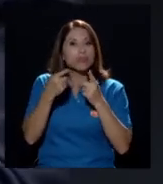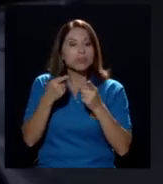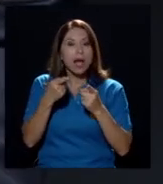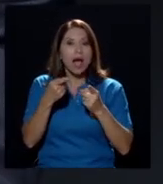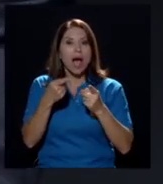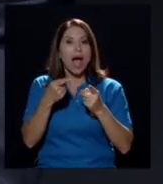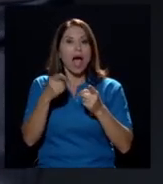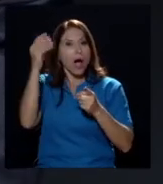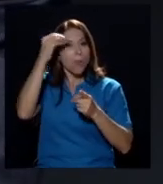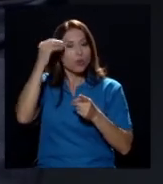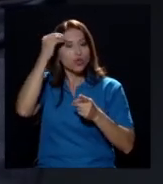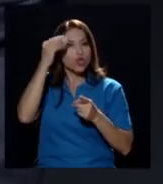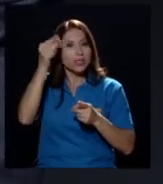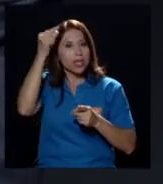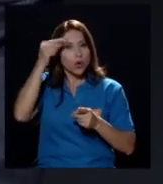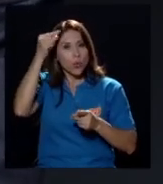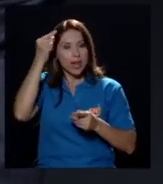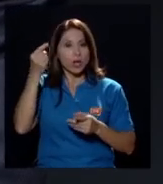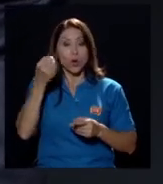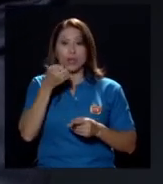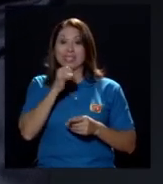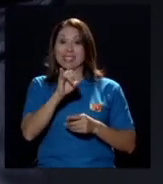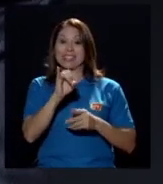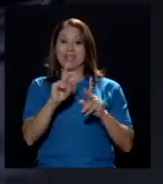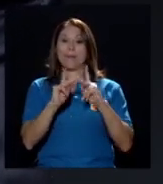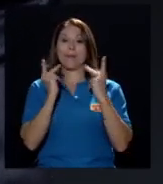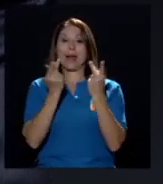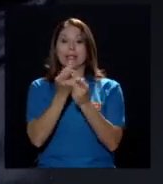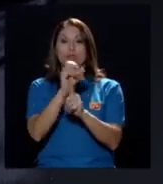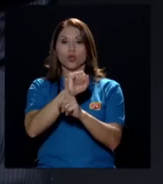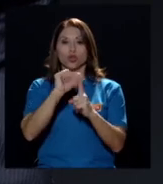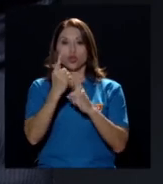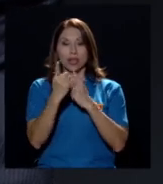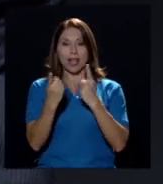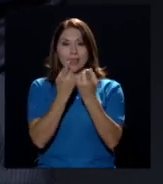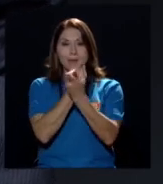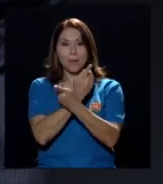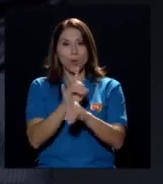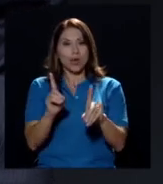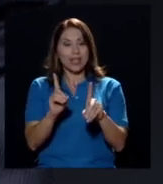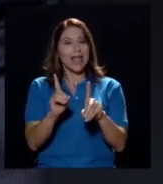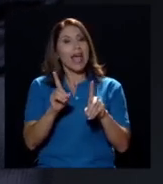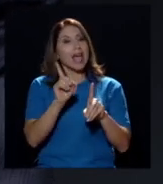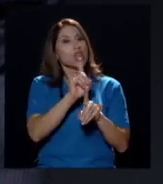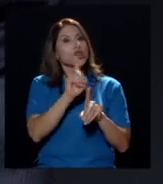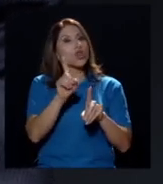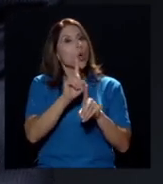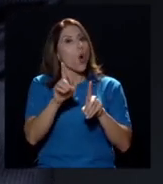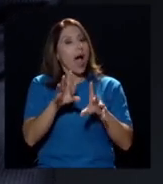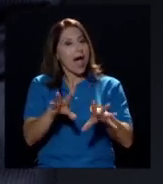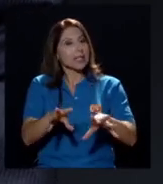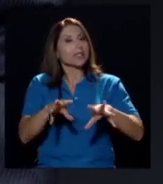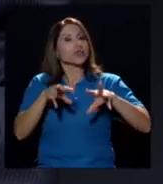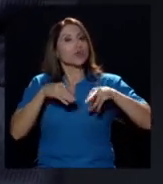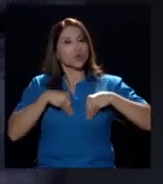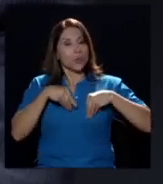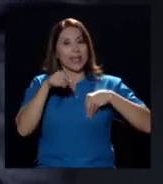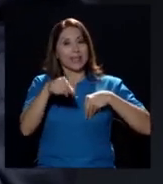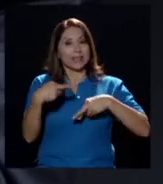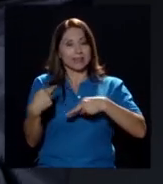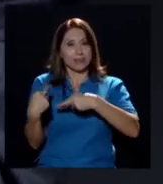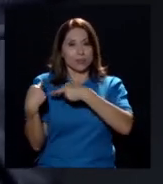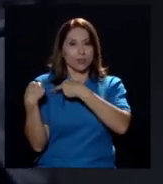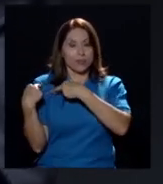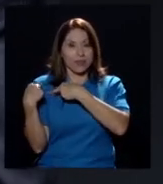Si los socialdemócratas no asumieran esa responsabilidad,